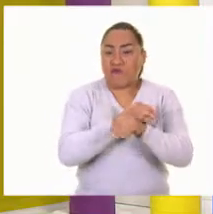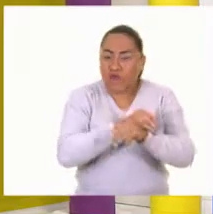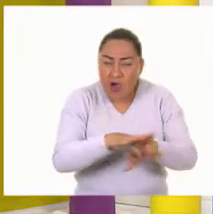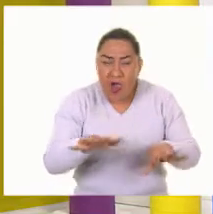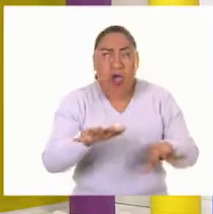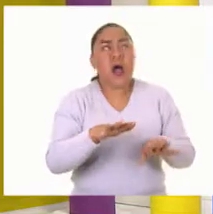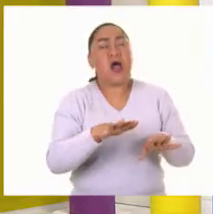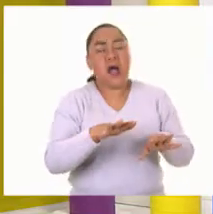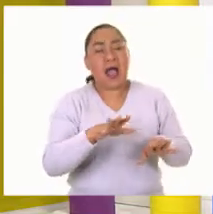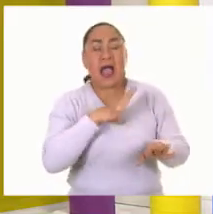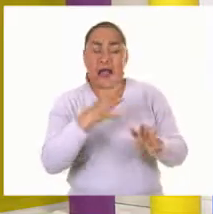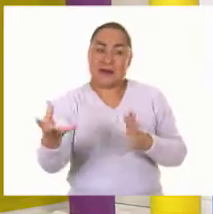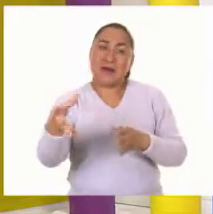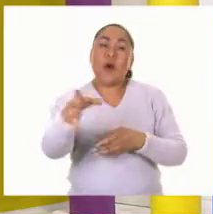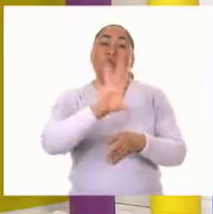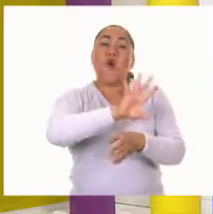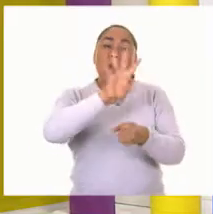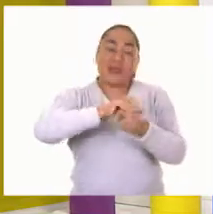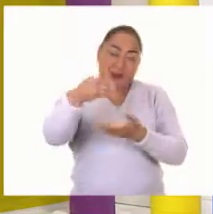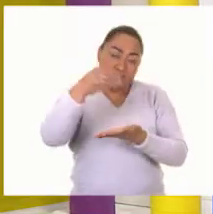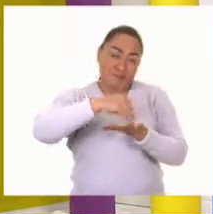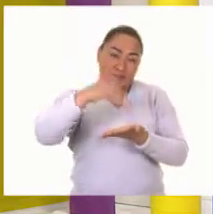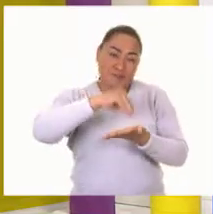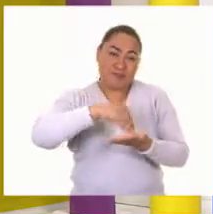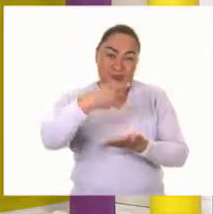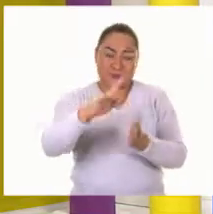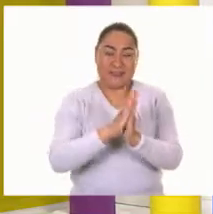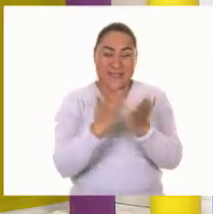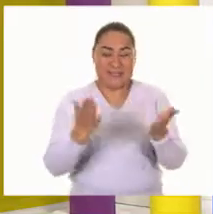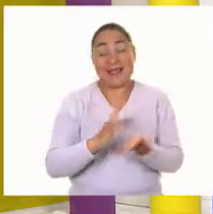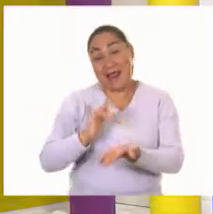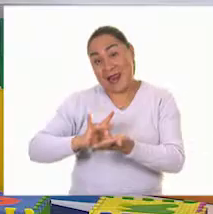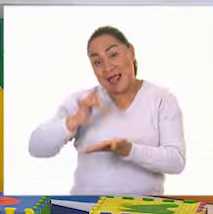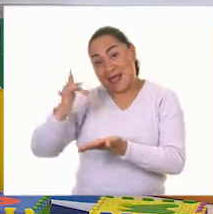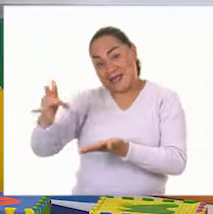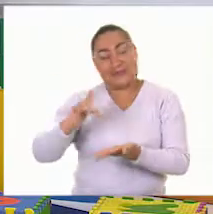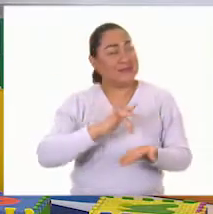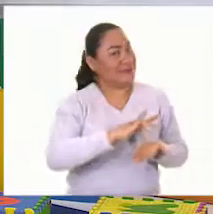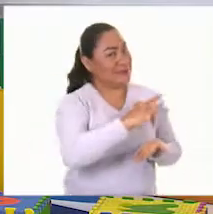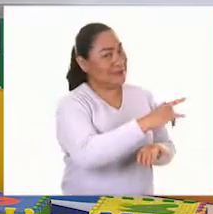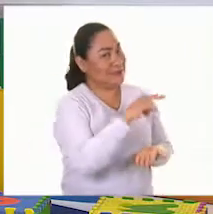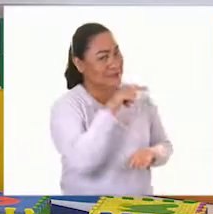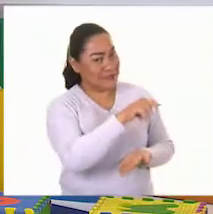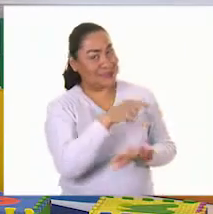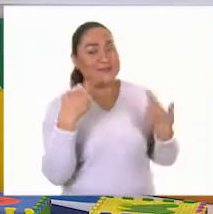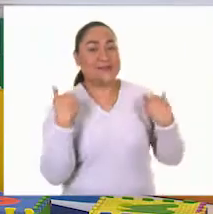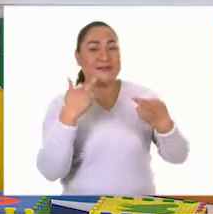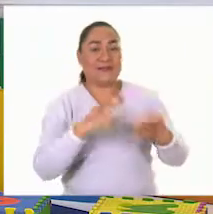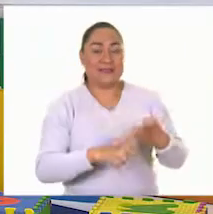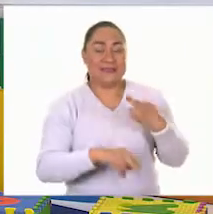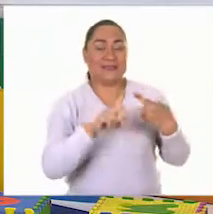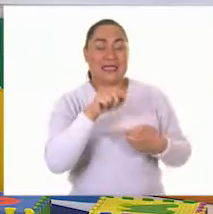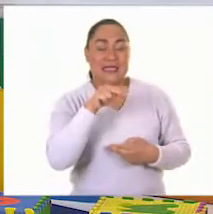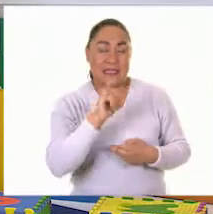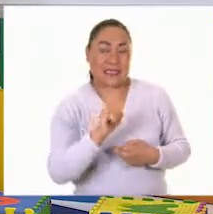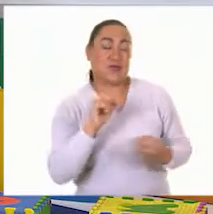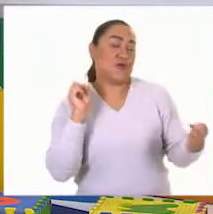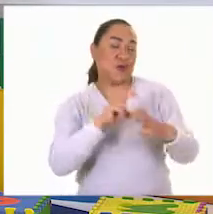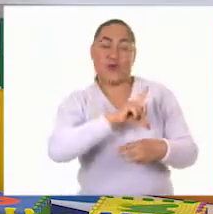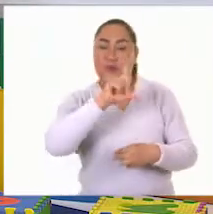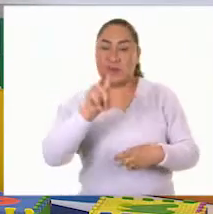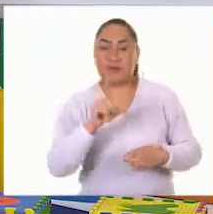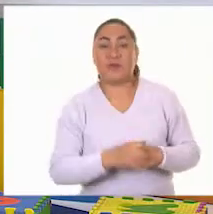complementar su libro de texto gracias Erick gracias a ti profe Dani nos vemos en otra ocasión muchísimas gracias